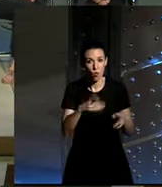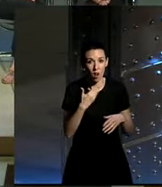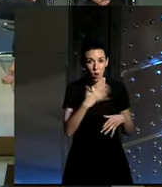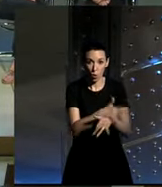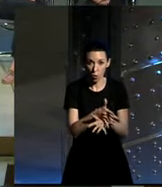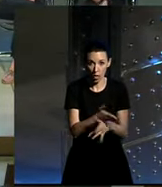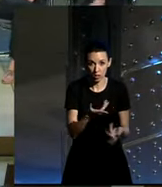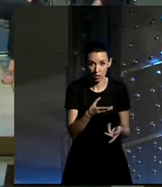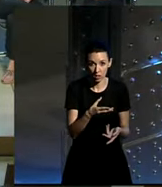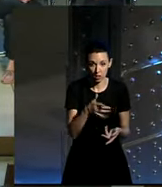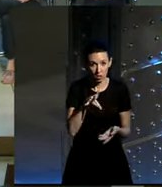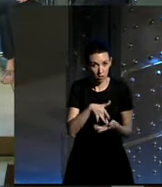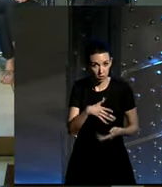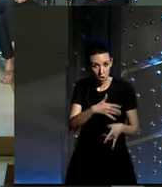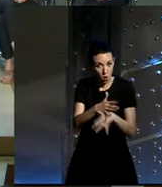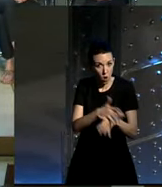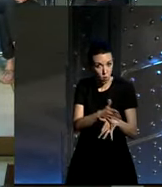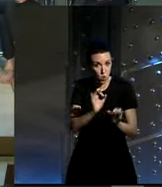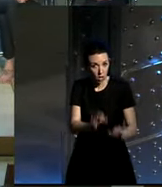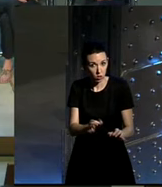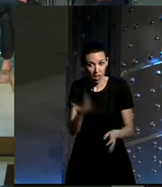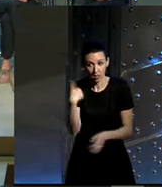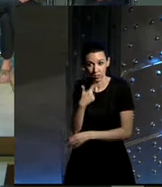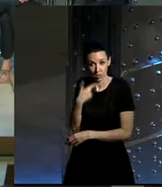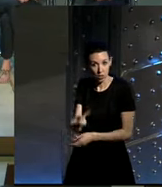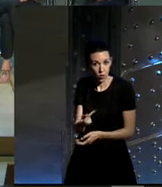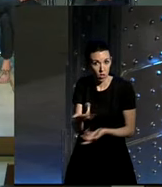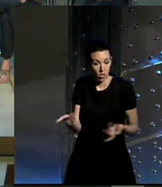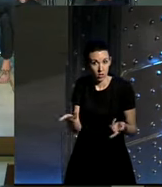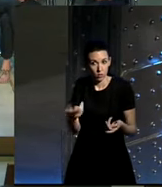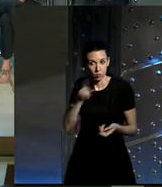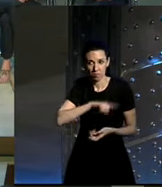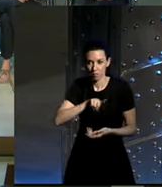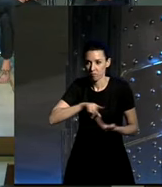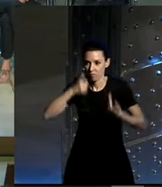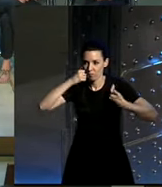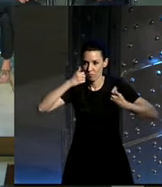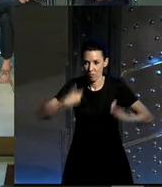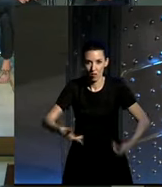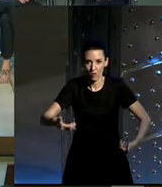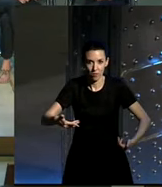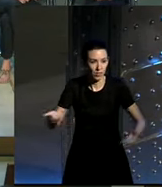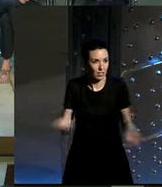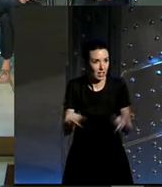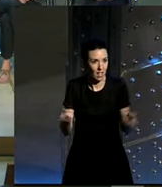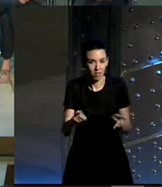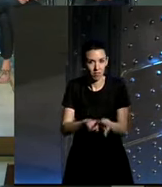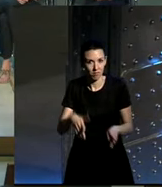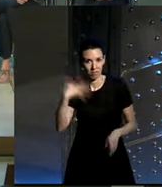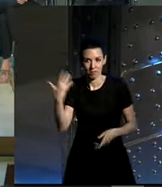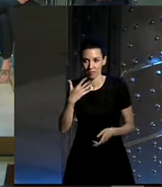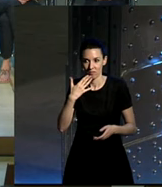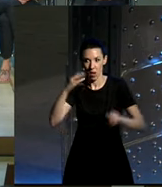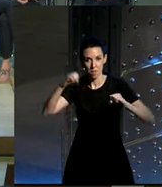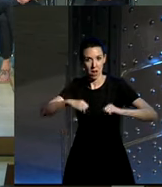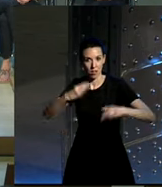sigue siendo de mayor sigue siendo un juguete es verdad lo que tú decías es una sensación física que recuperas cuando eres mayor